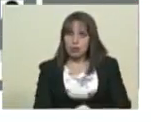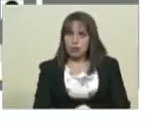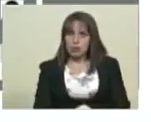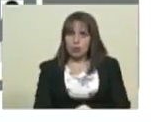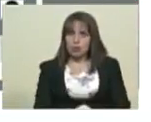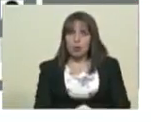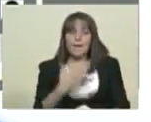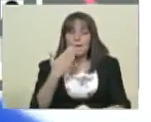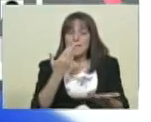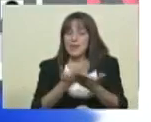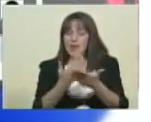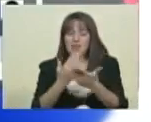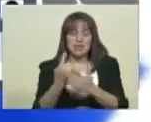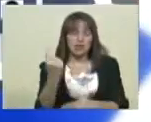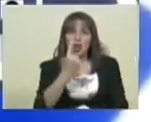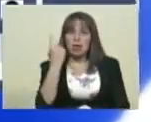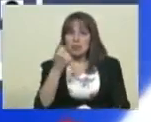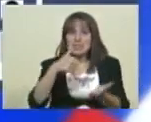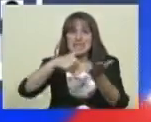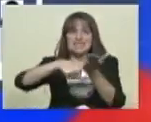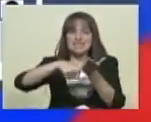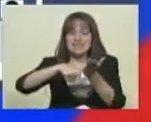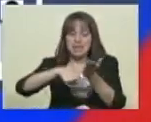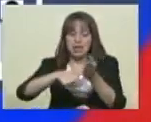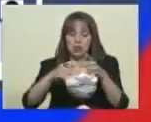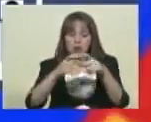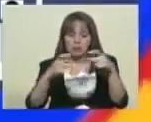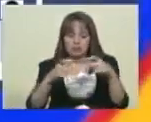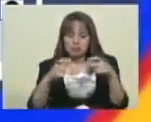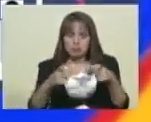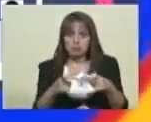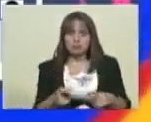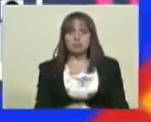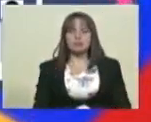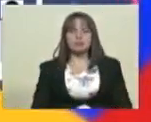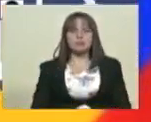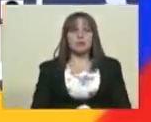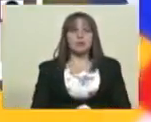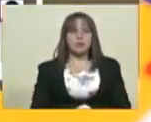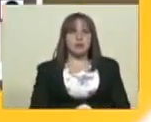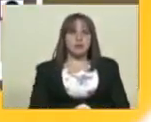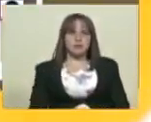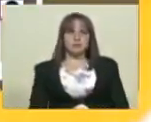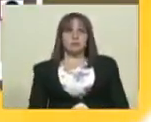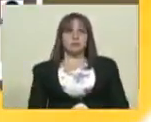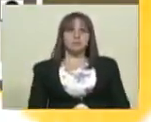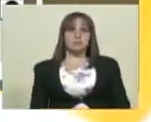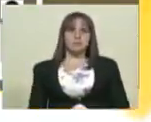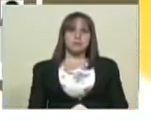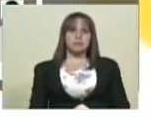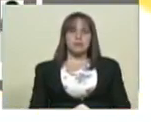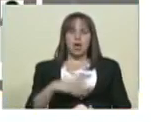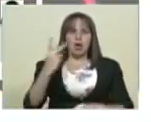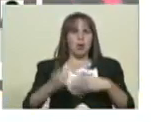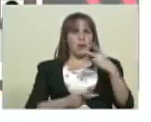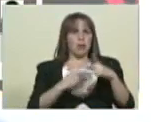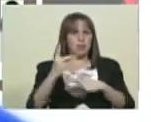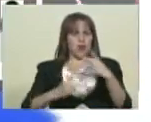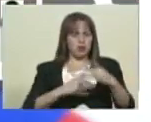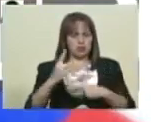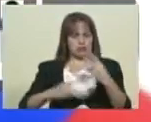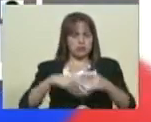documento es la cédula de identidad. Doctora Lucena, con respecto a procesos electorales